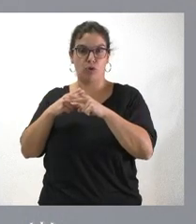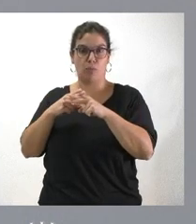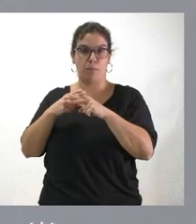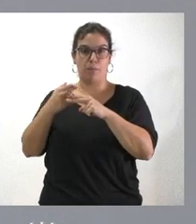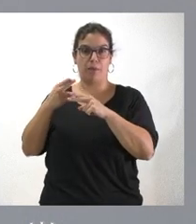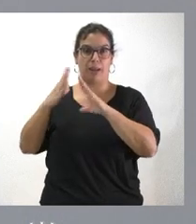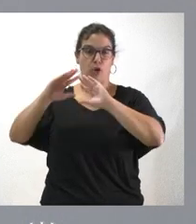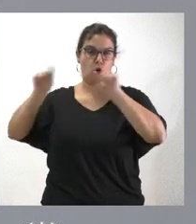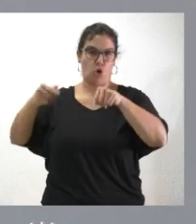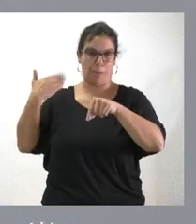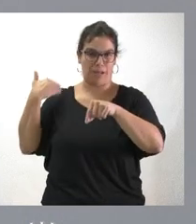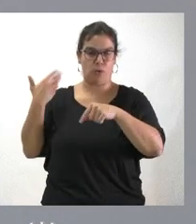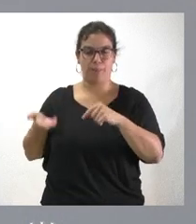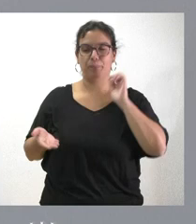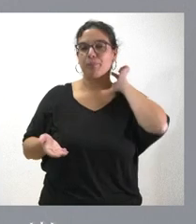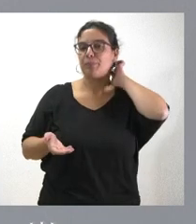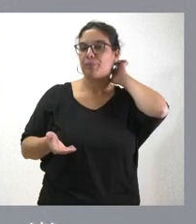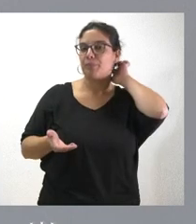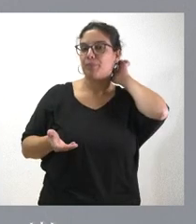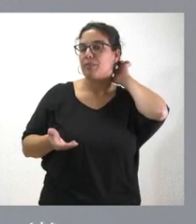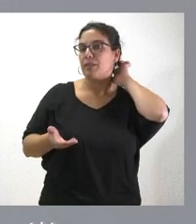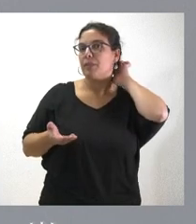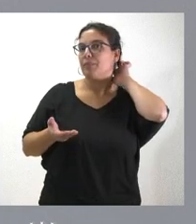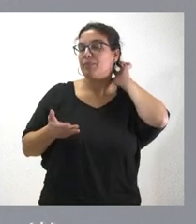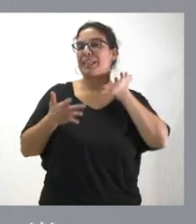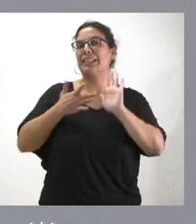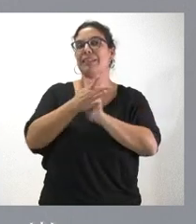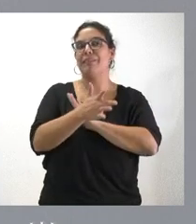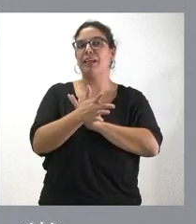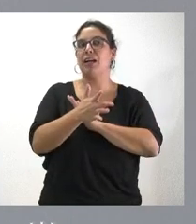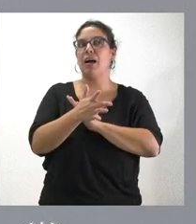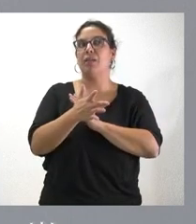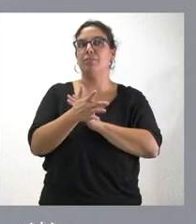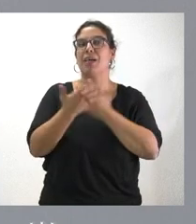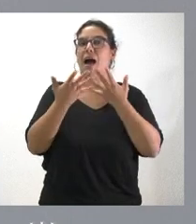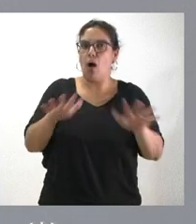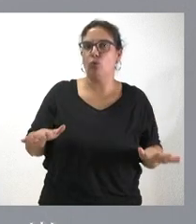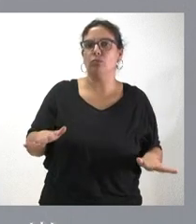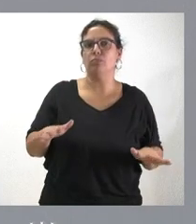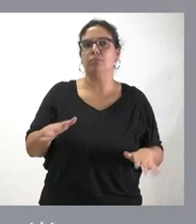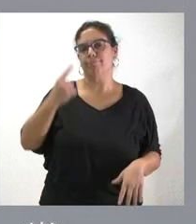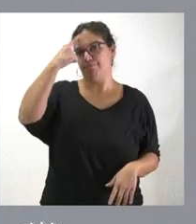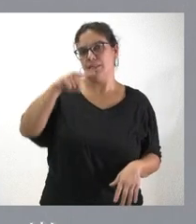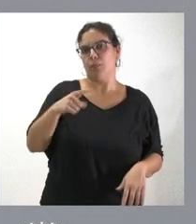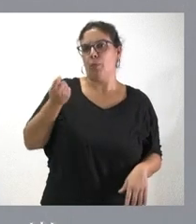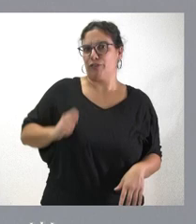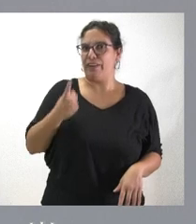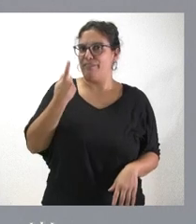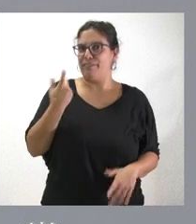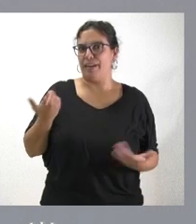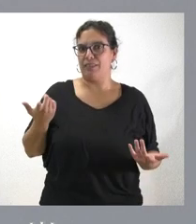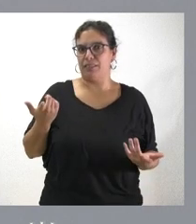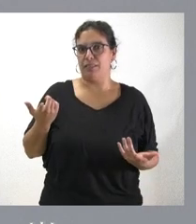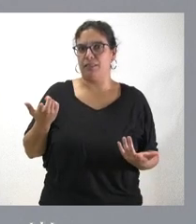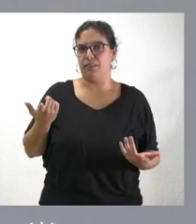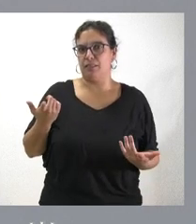convenio. Esto no nos hace impedir ver que, lógicamente, hay una carencia de profesionales sanitarios en